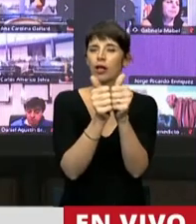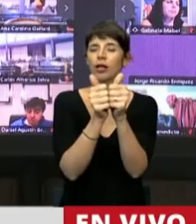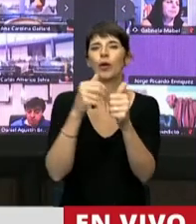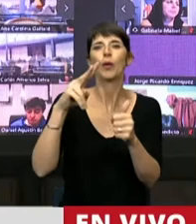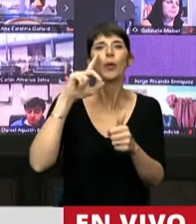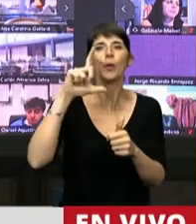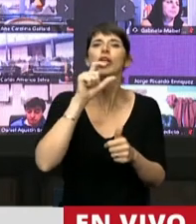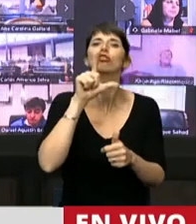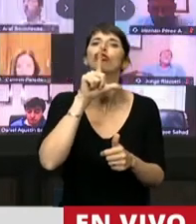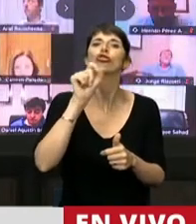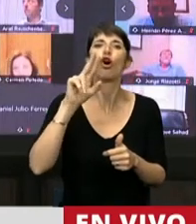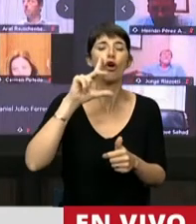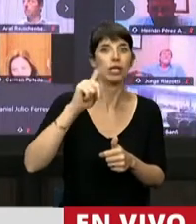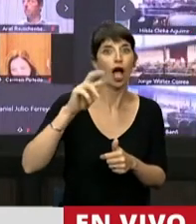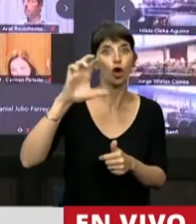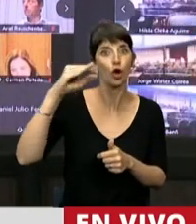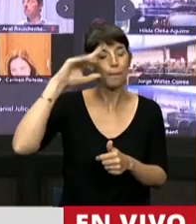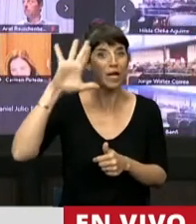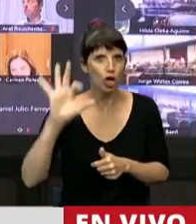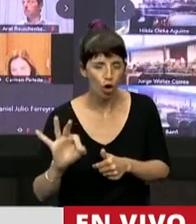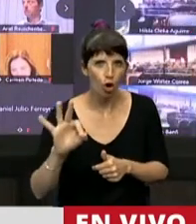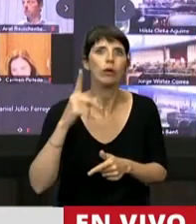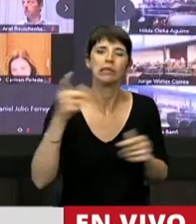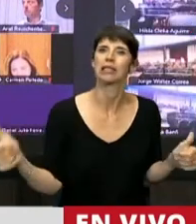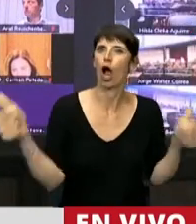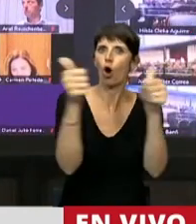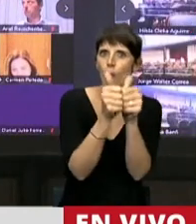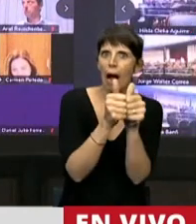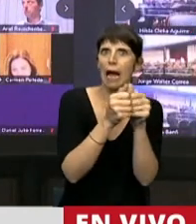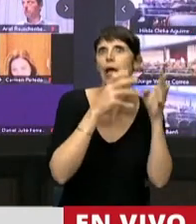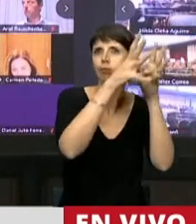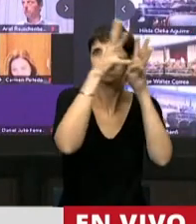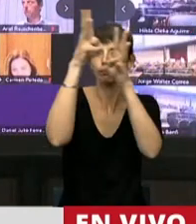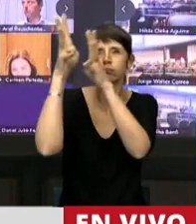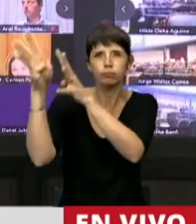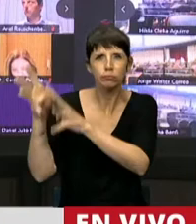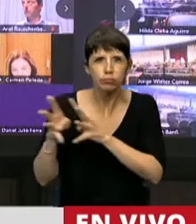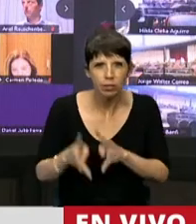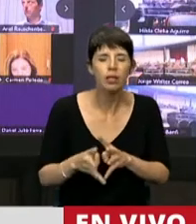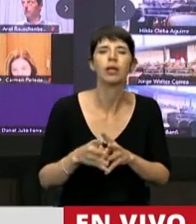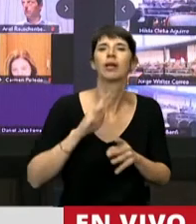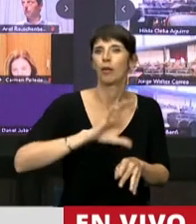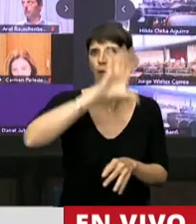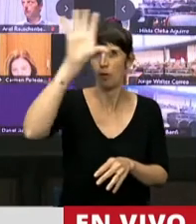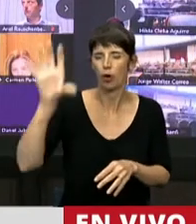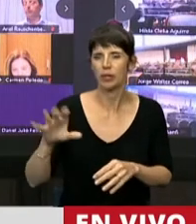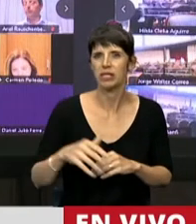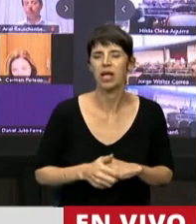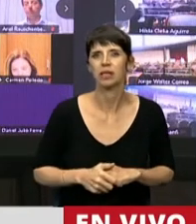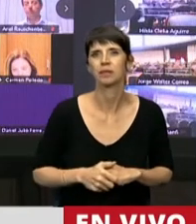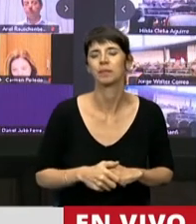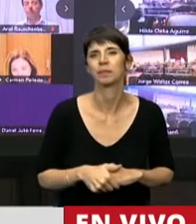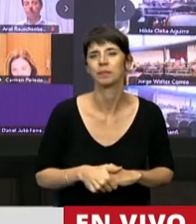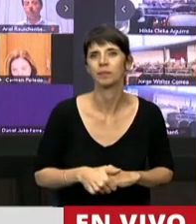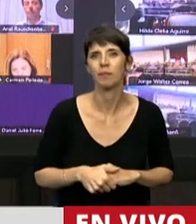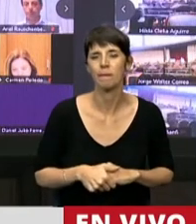Romero, que lo acompañaba en las luchas federales y fundamentalmente después de la entrega, después